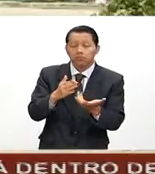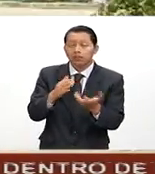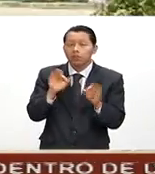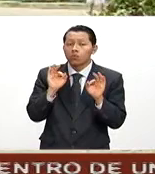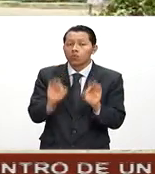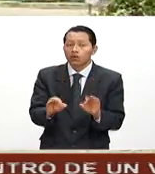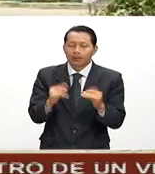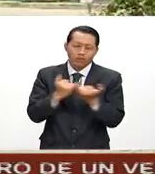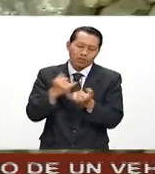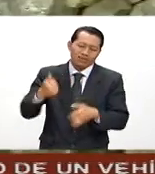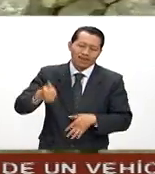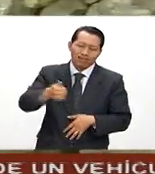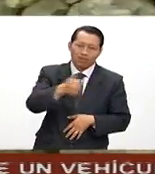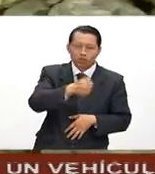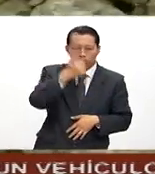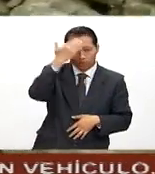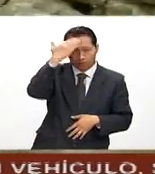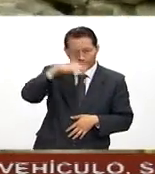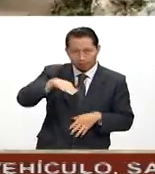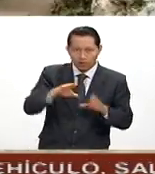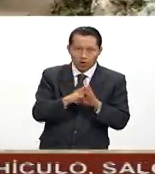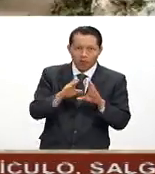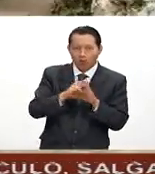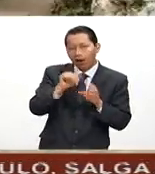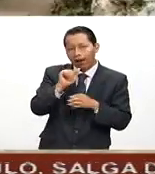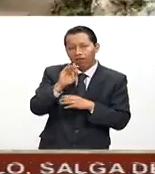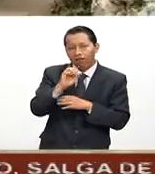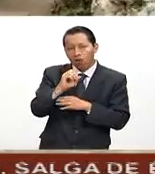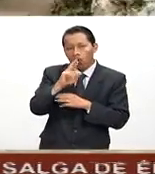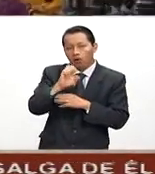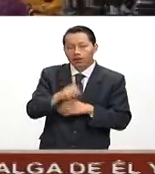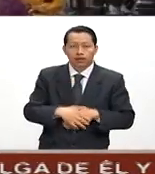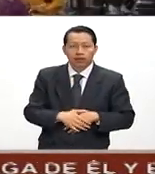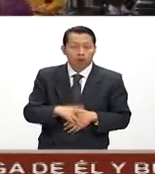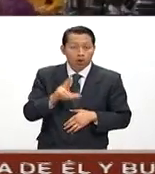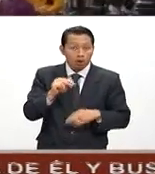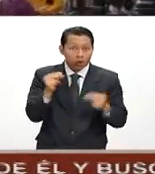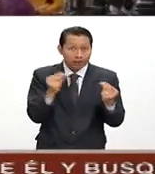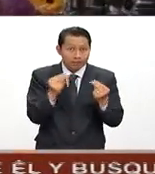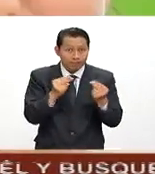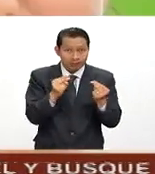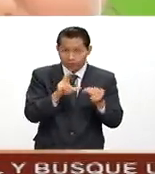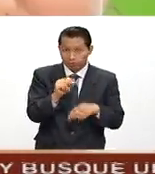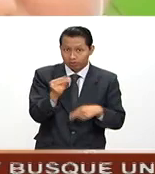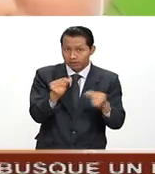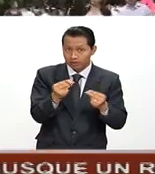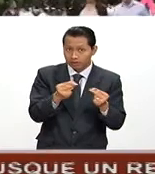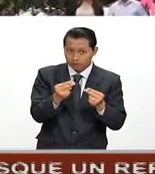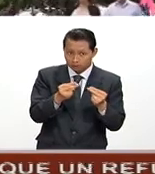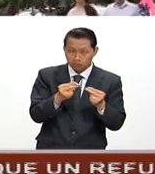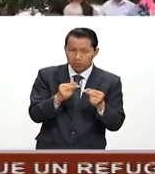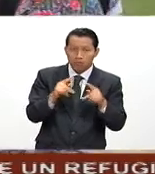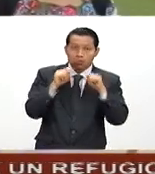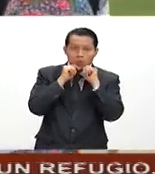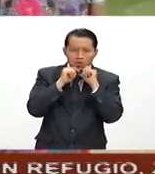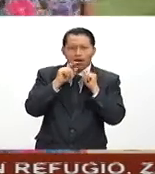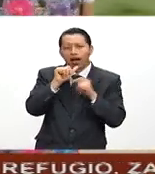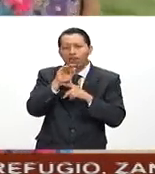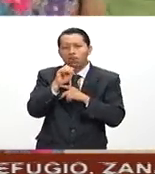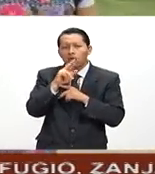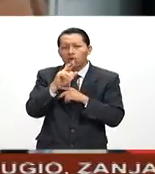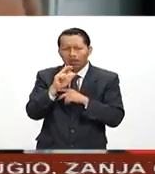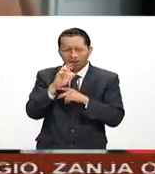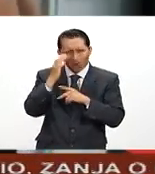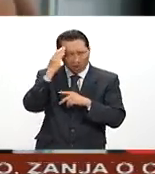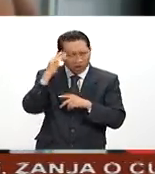uno debe saber su Afore y tener muy clara cuál es su... necesariamente. Ah, no necesariamente. No falta que tengas conocimiento de Afore, simple y